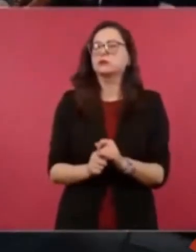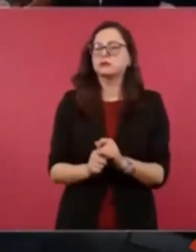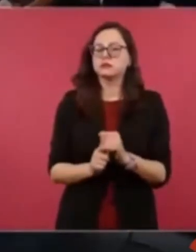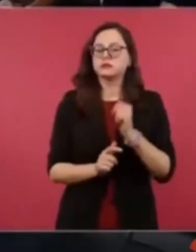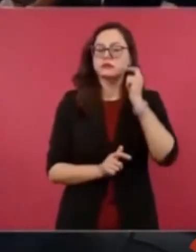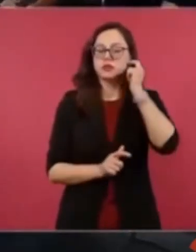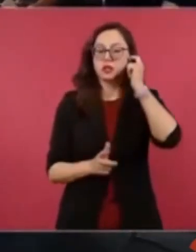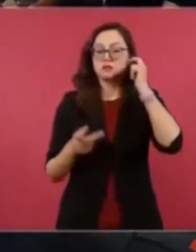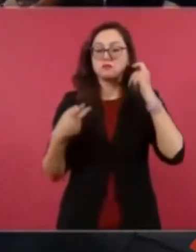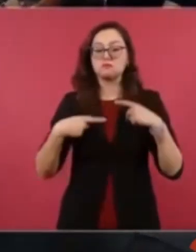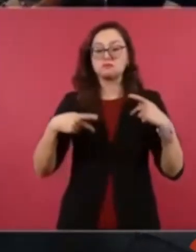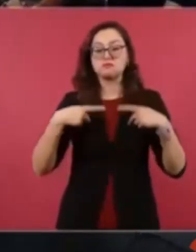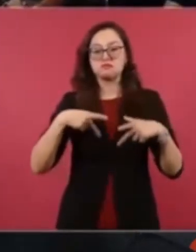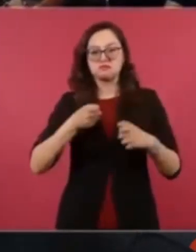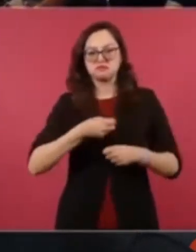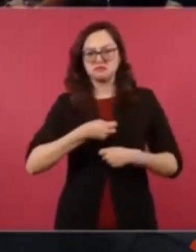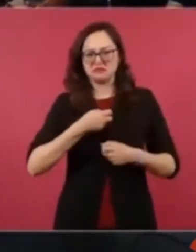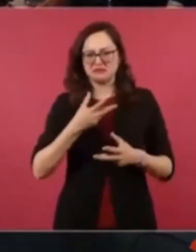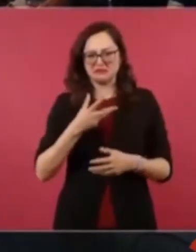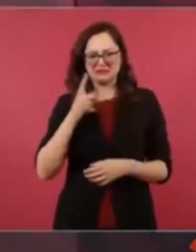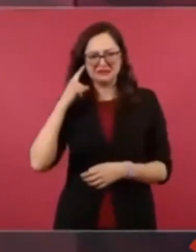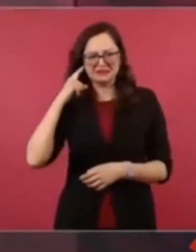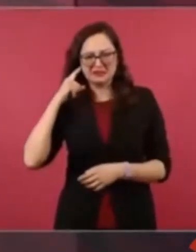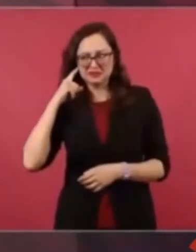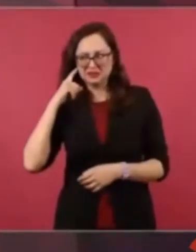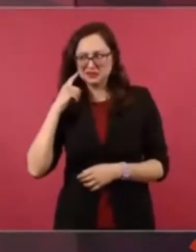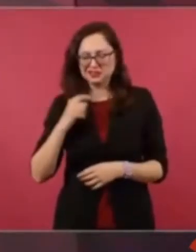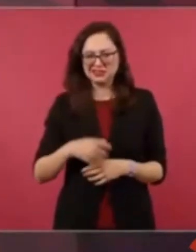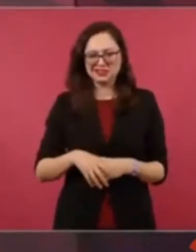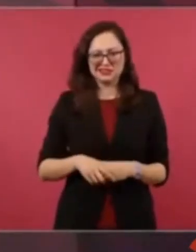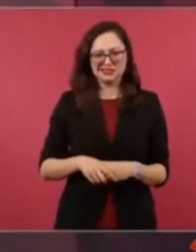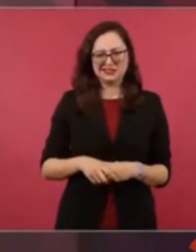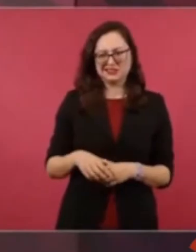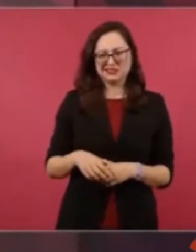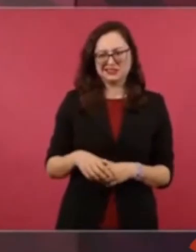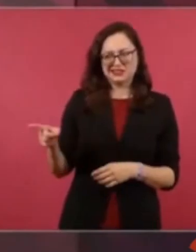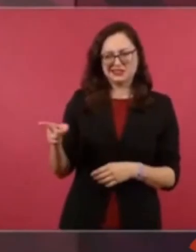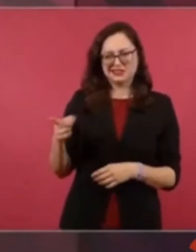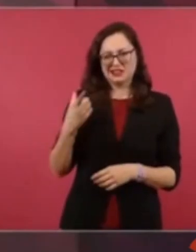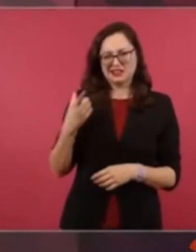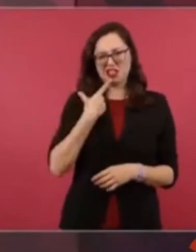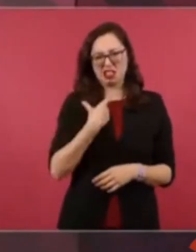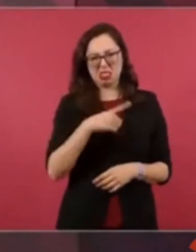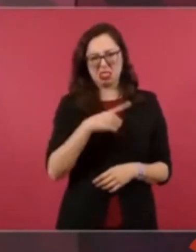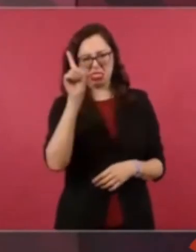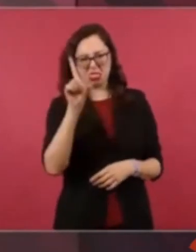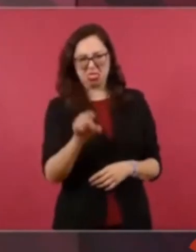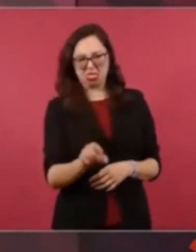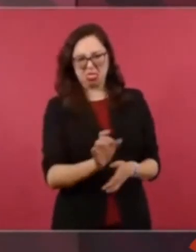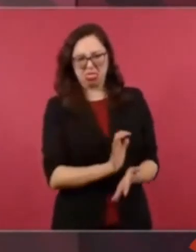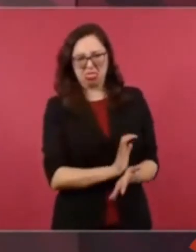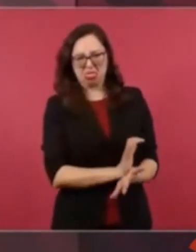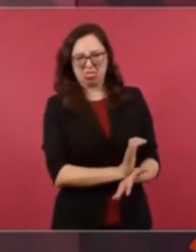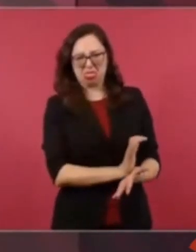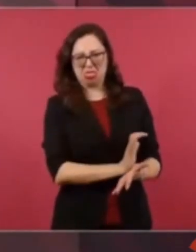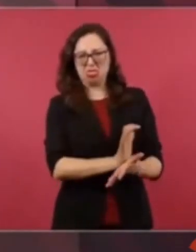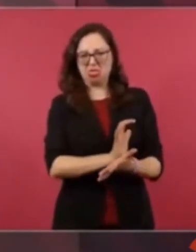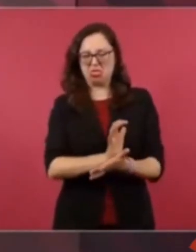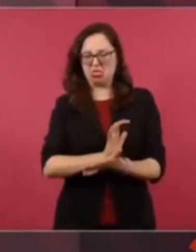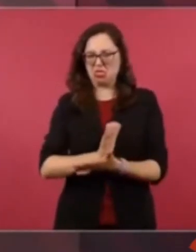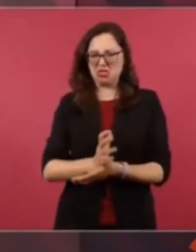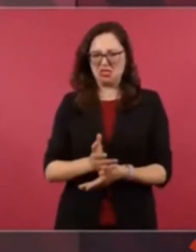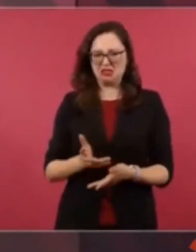Expresiones muy clasistas, de mucho